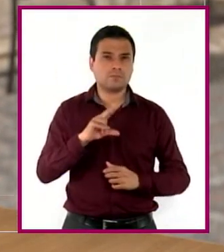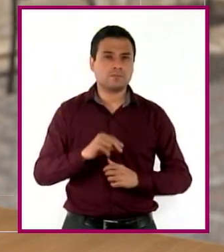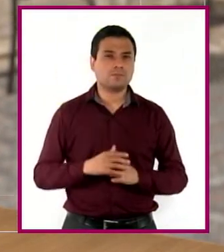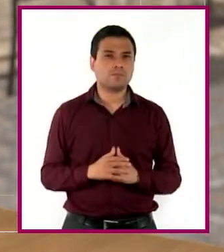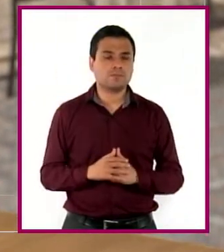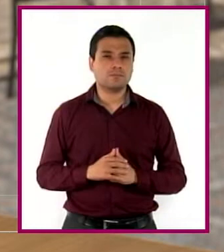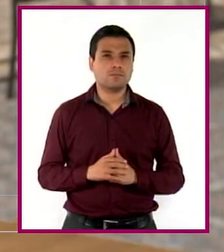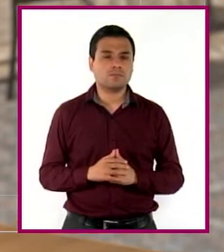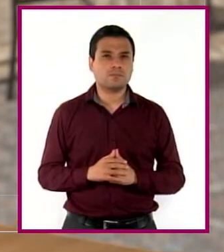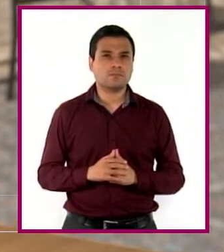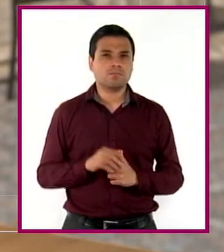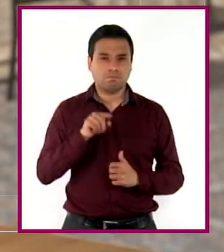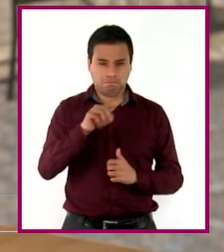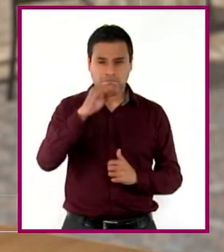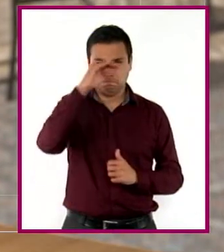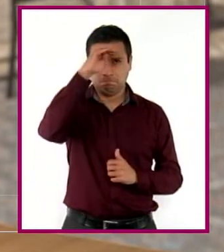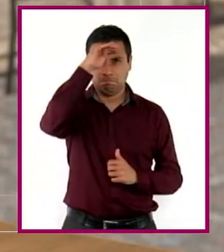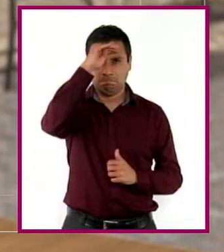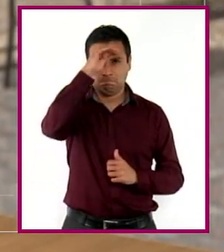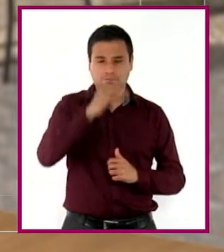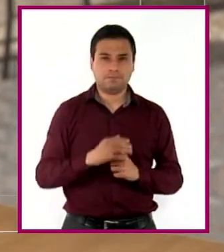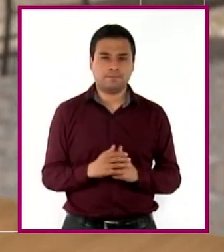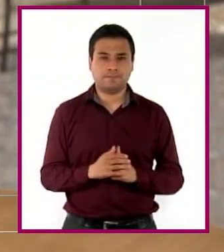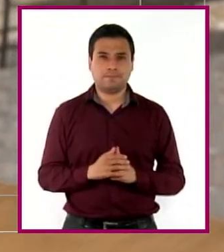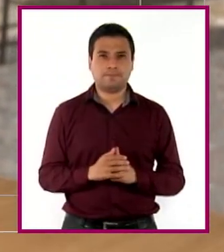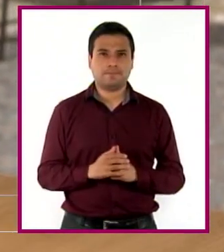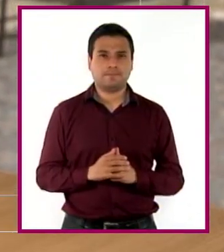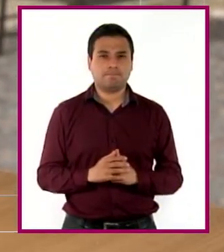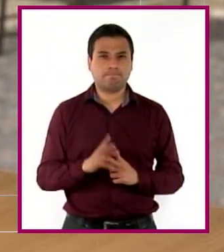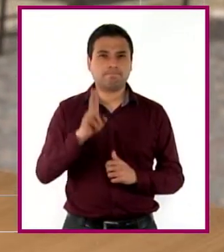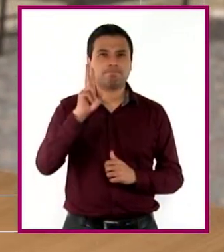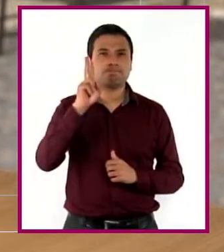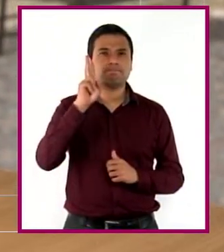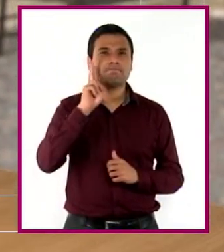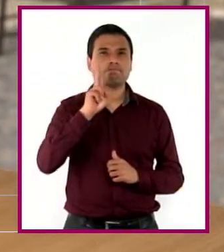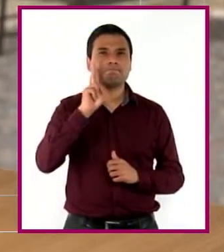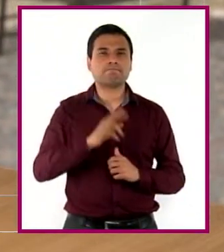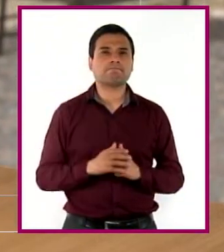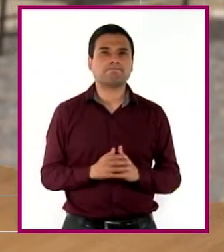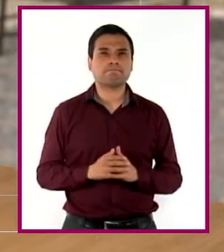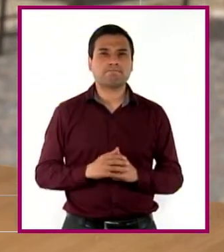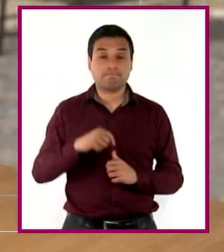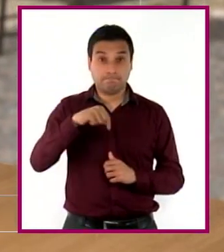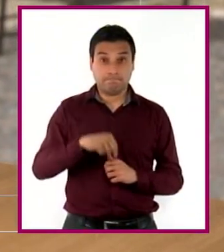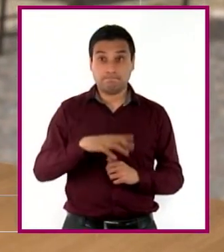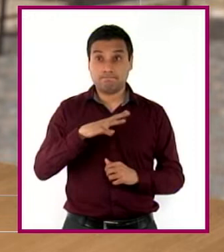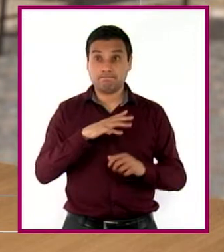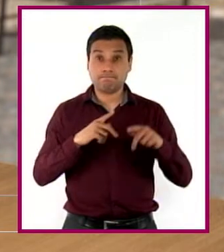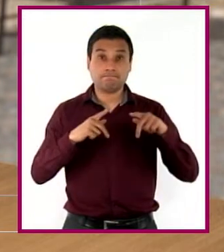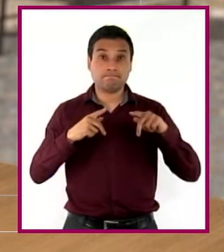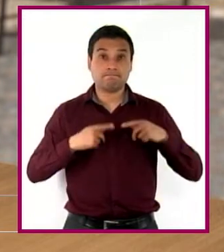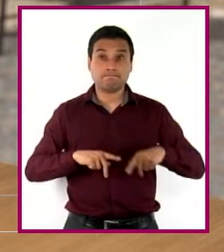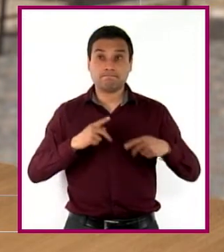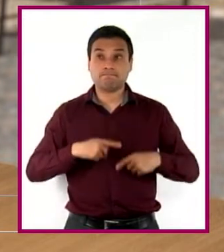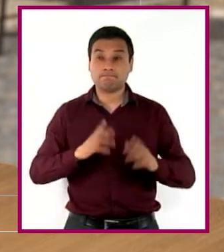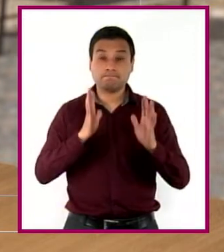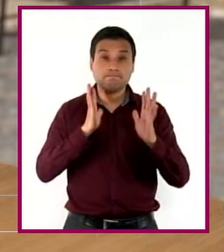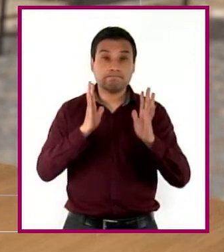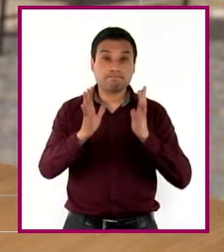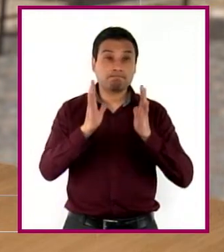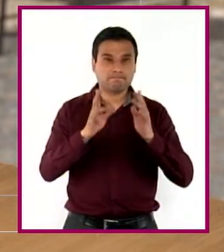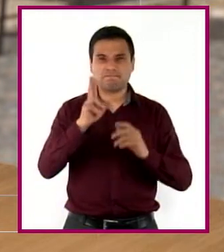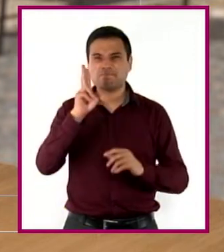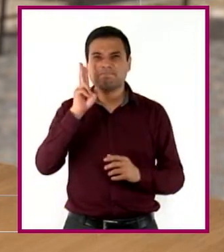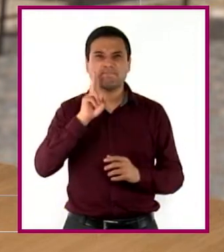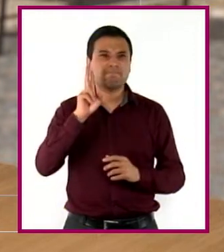Mientras piensan una respuesta, vamos a ver si nos encontramos a alguien aquí, en la Plaza de Santo Oribio de las Vacas Flacas, que pueda